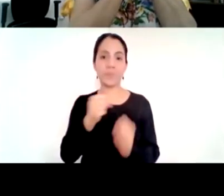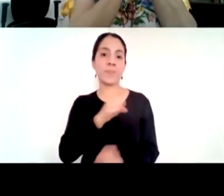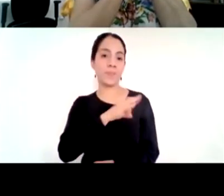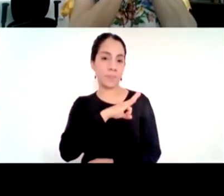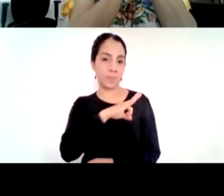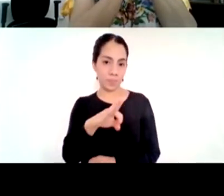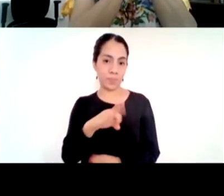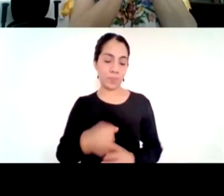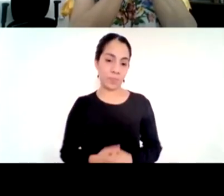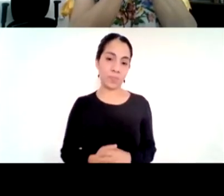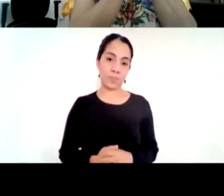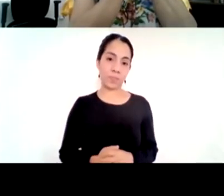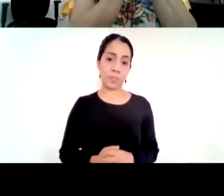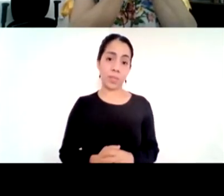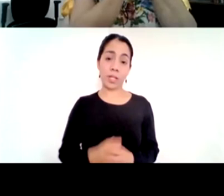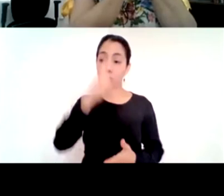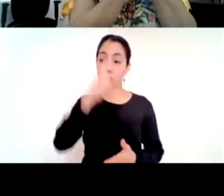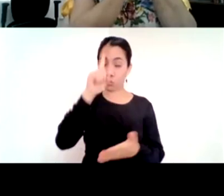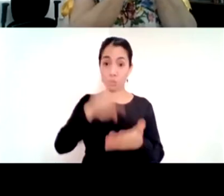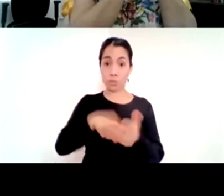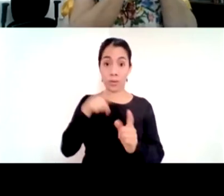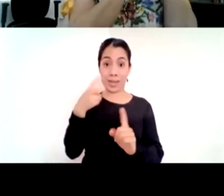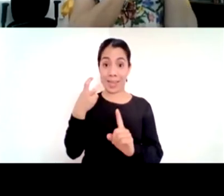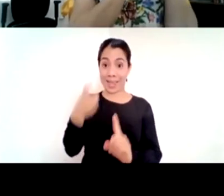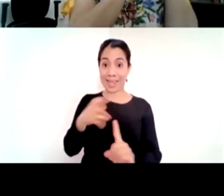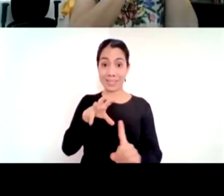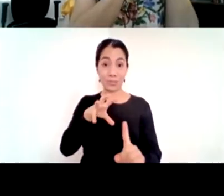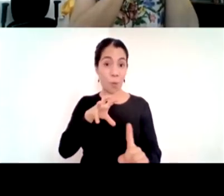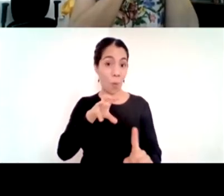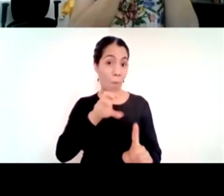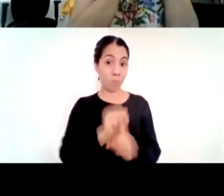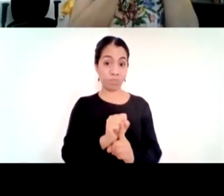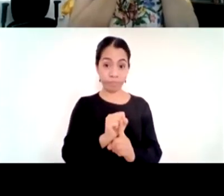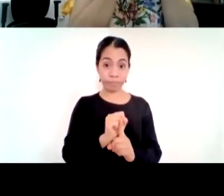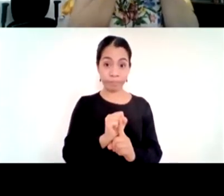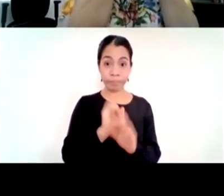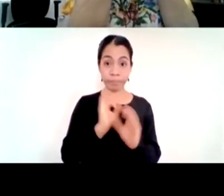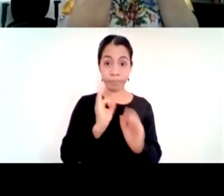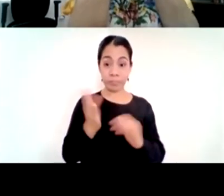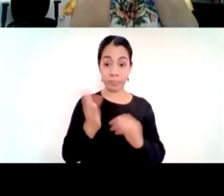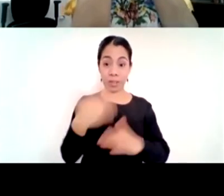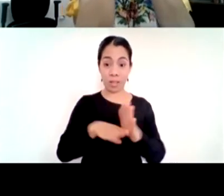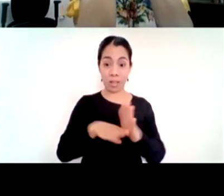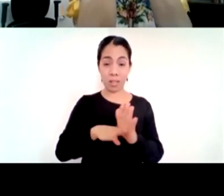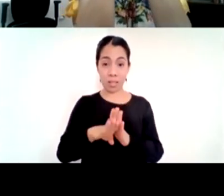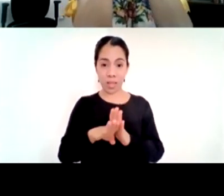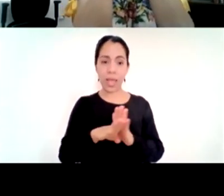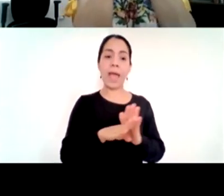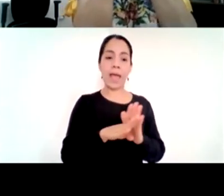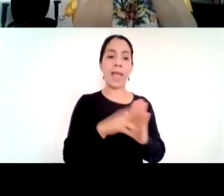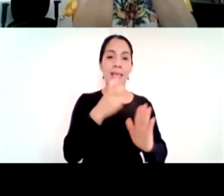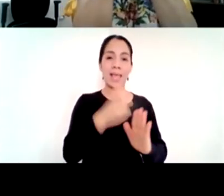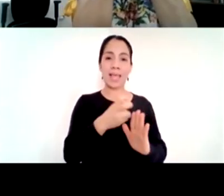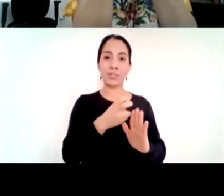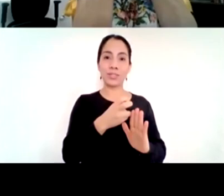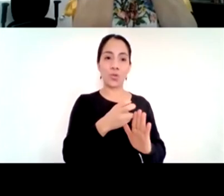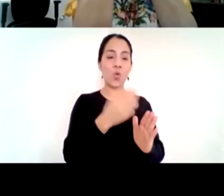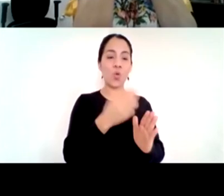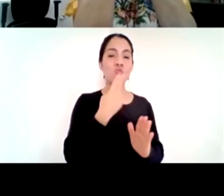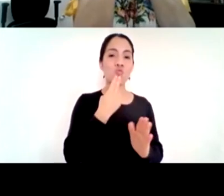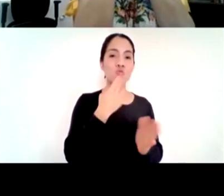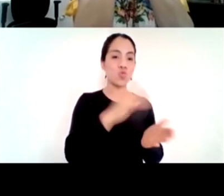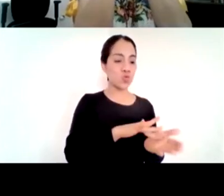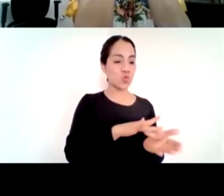logró va a ser base de muchos cambios muy positivos en el sistema